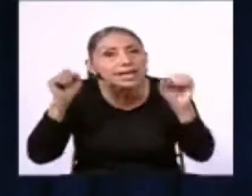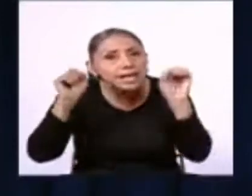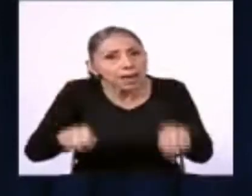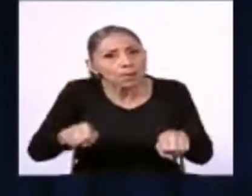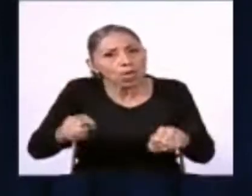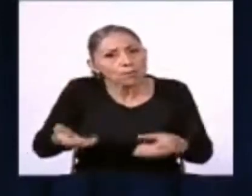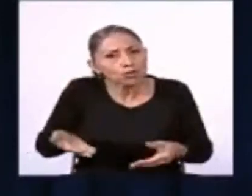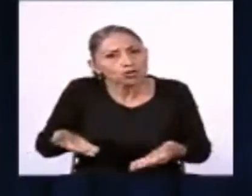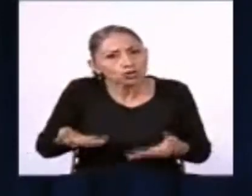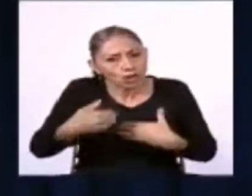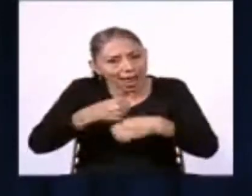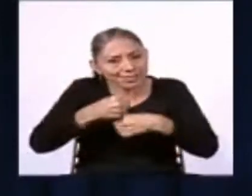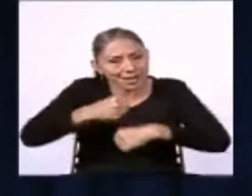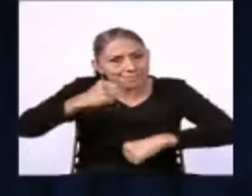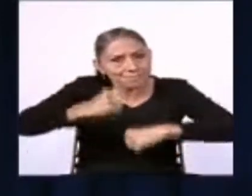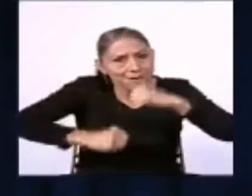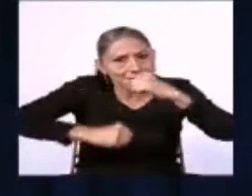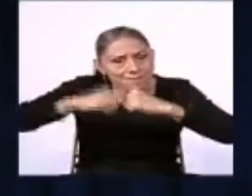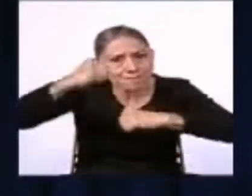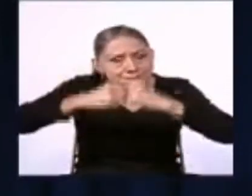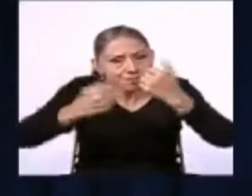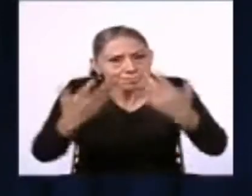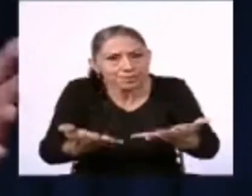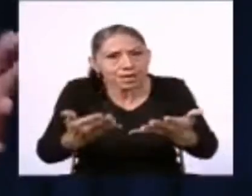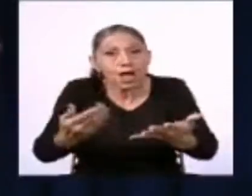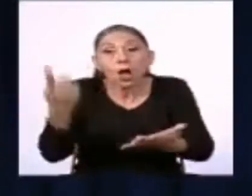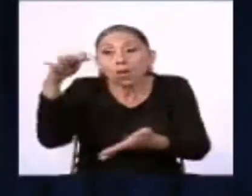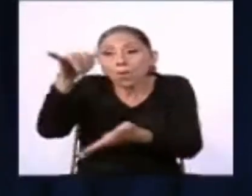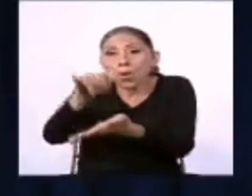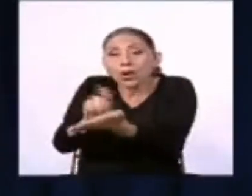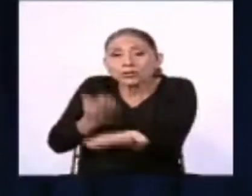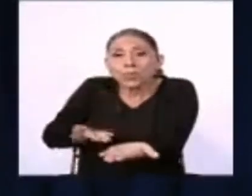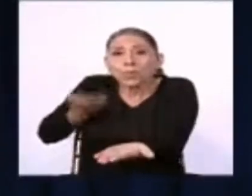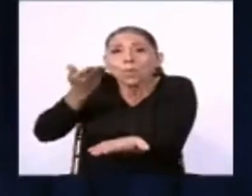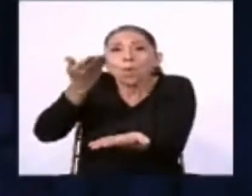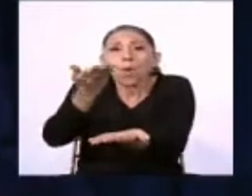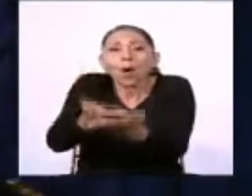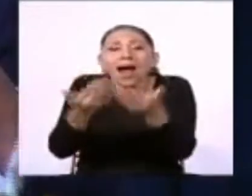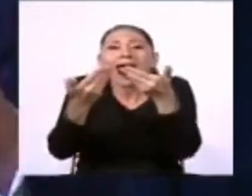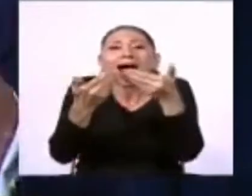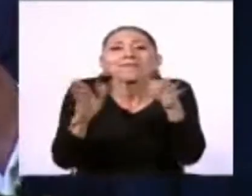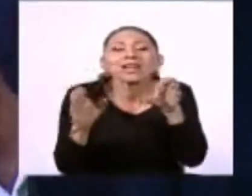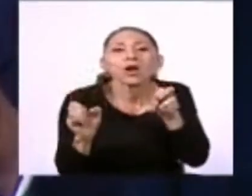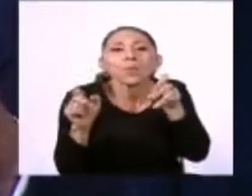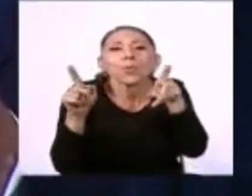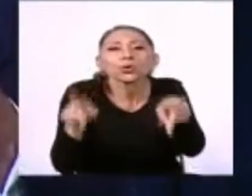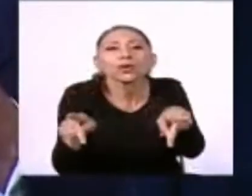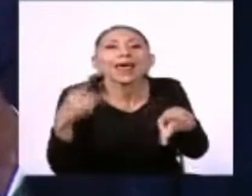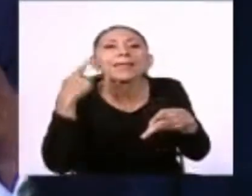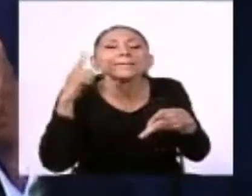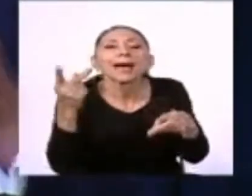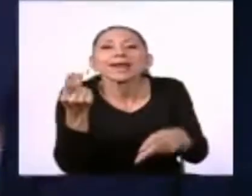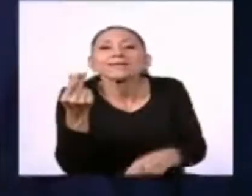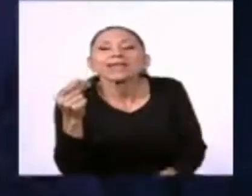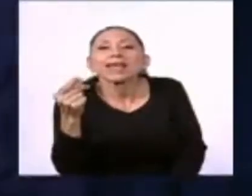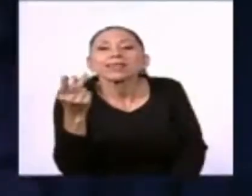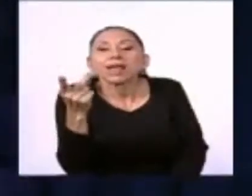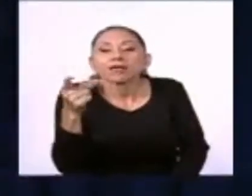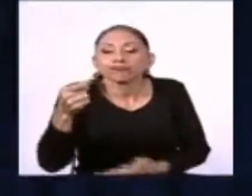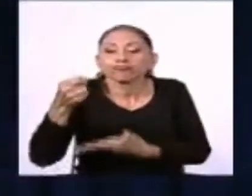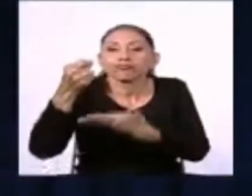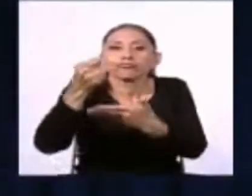y por lo tanto hemos propuesto abrir la oportunidad para que sean fondos de pensiones de las y los